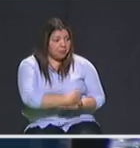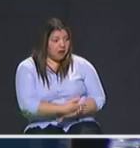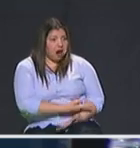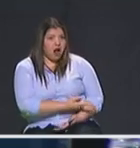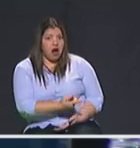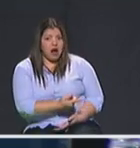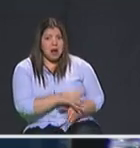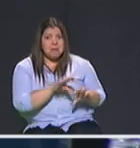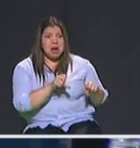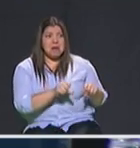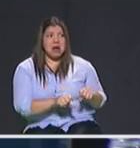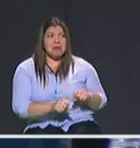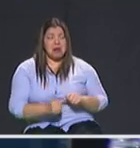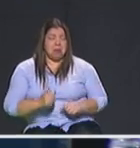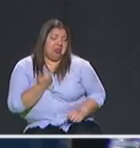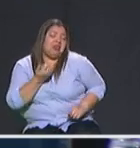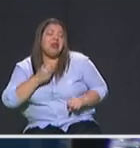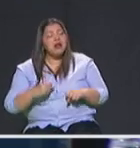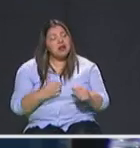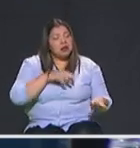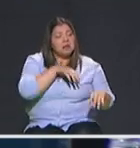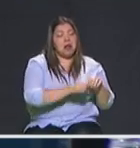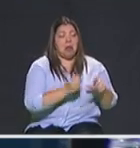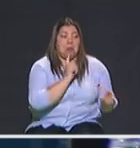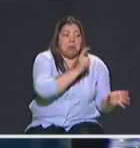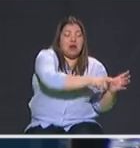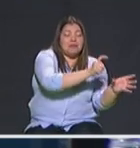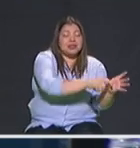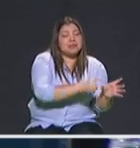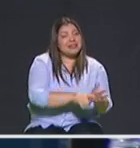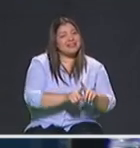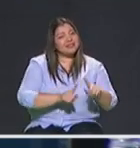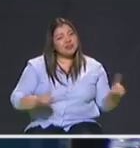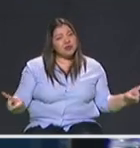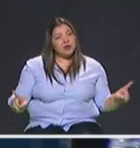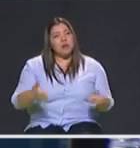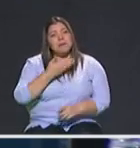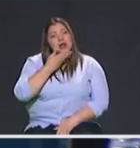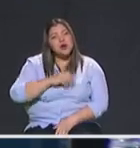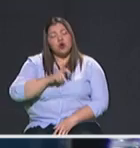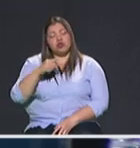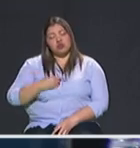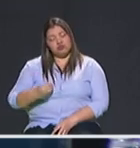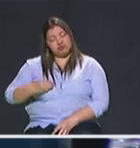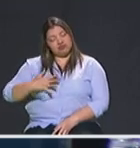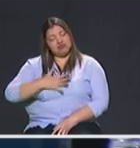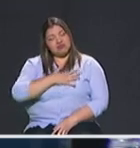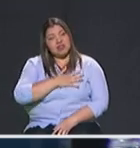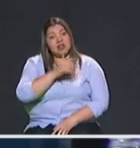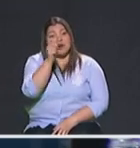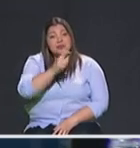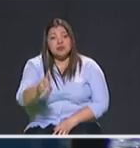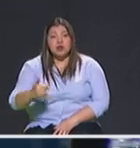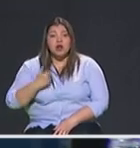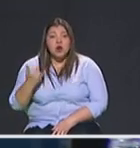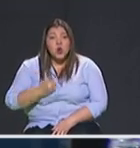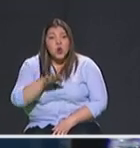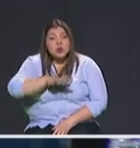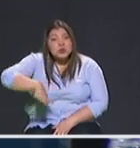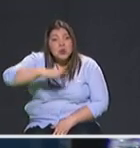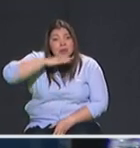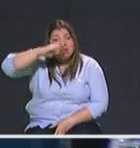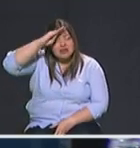fiscalía y policía obviamente capturarlos. Tenemos que garantizarle a cualquier joven de Medellín sin importar su lugar de